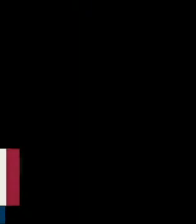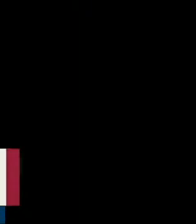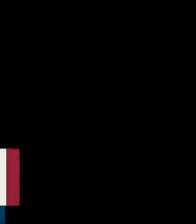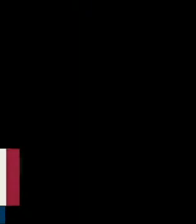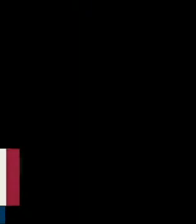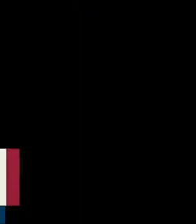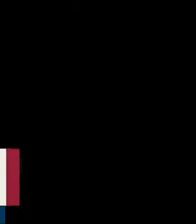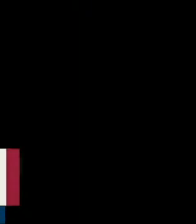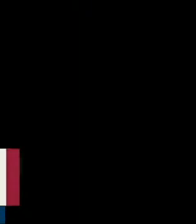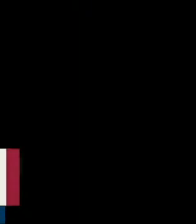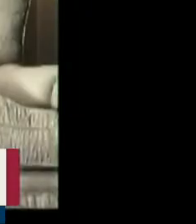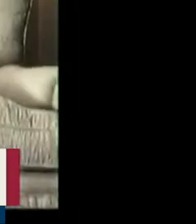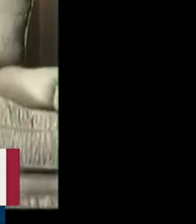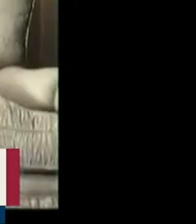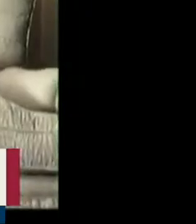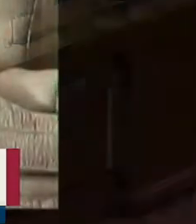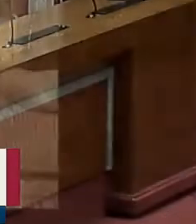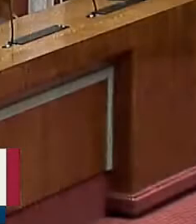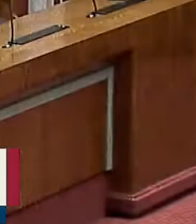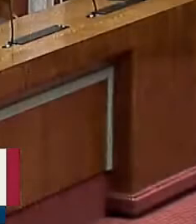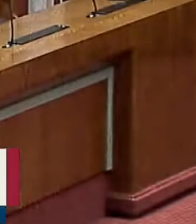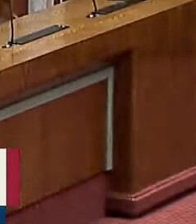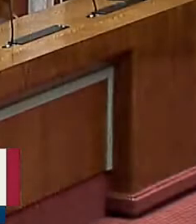Hemos dado fin Al homenaje